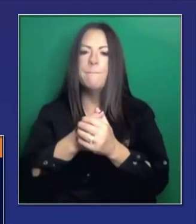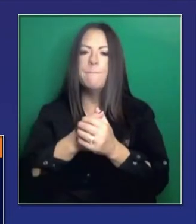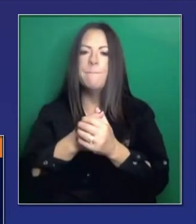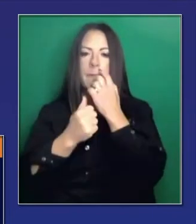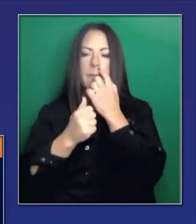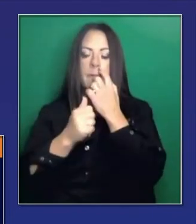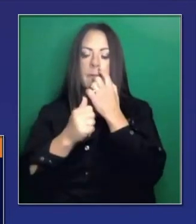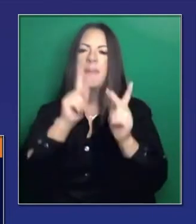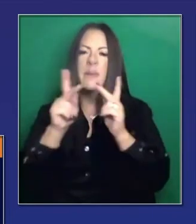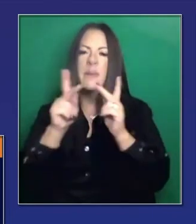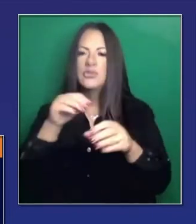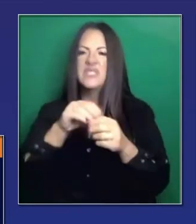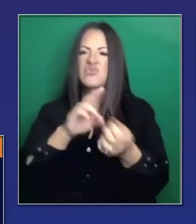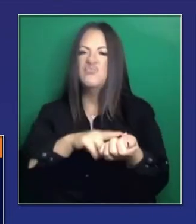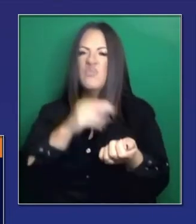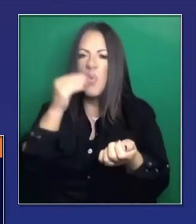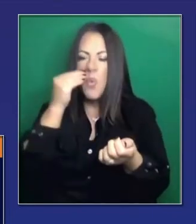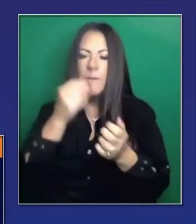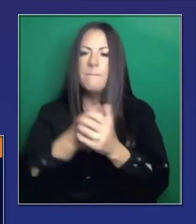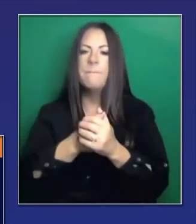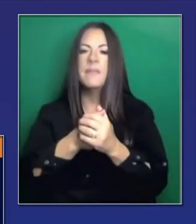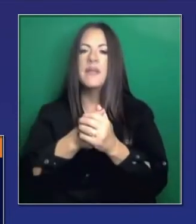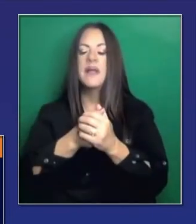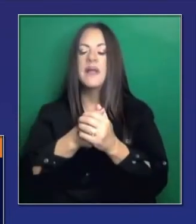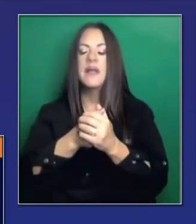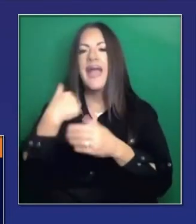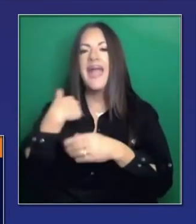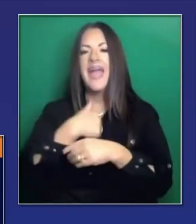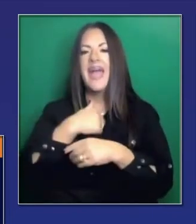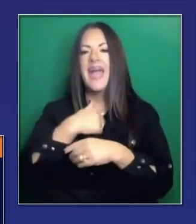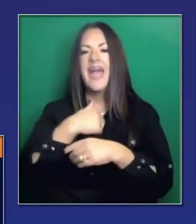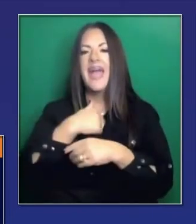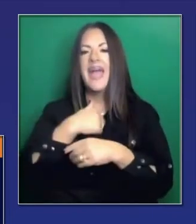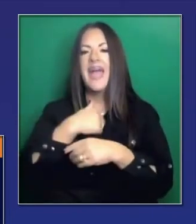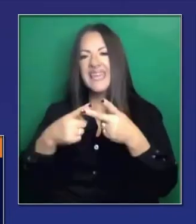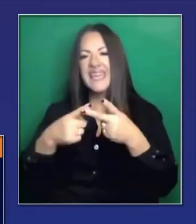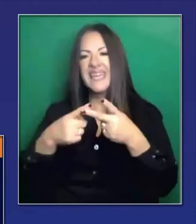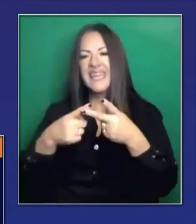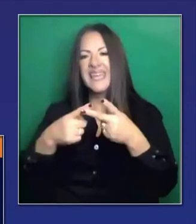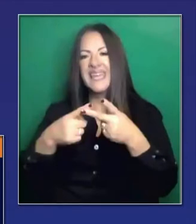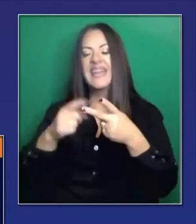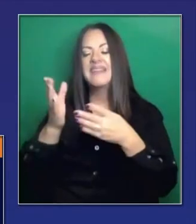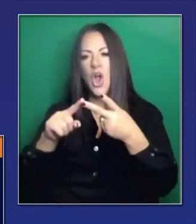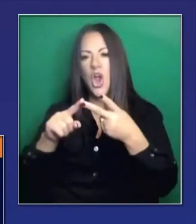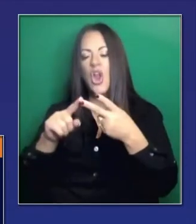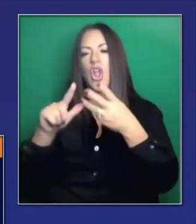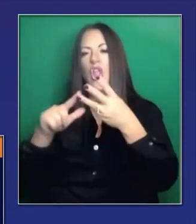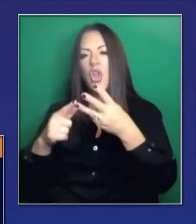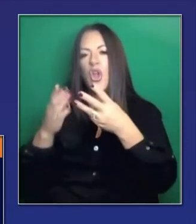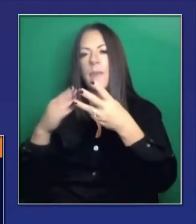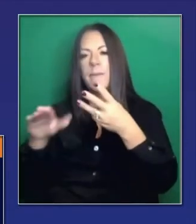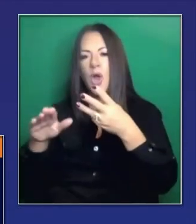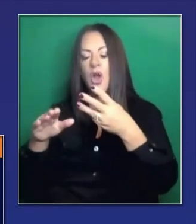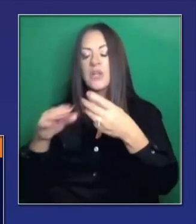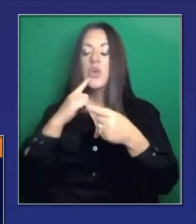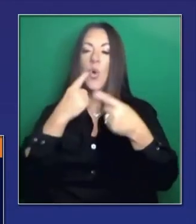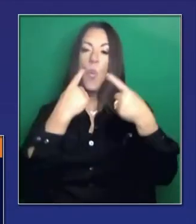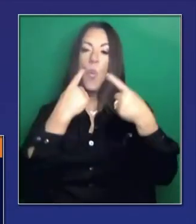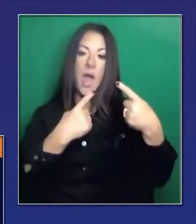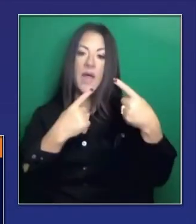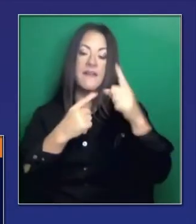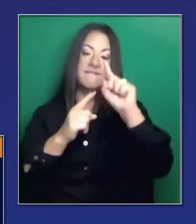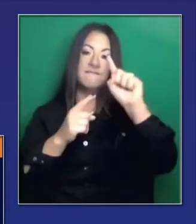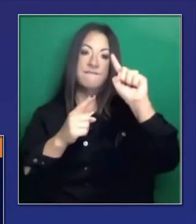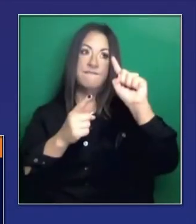de la que hablamos la semana pasada con el grupo de trabajo para dictar pausas. Tiene diferentes